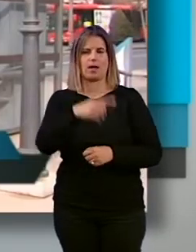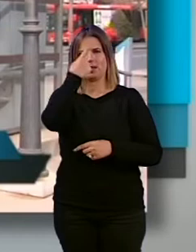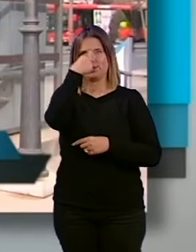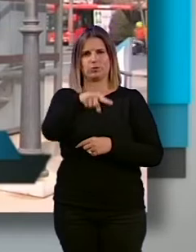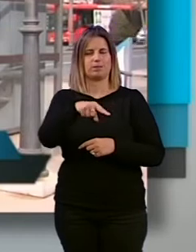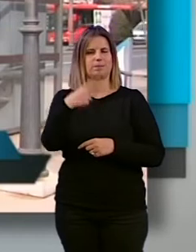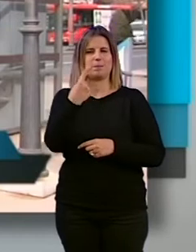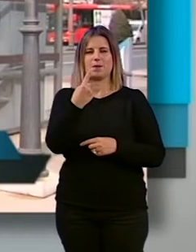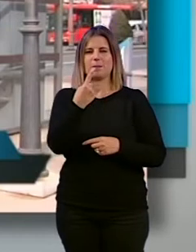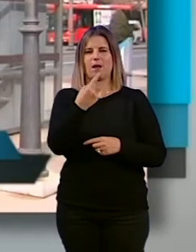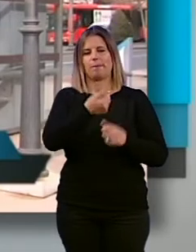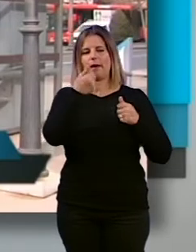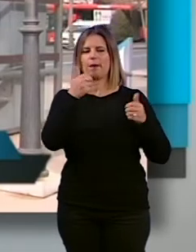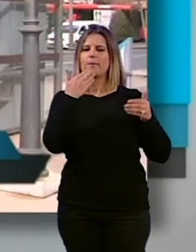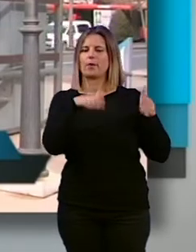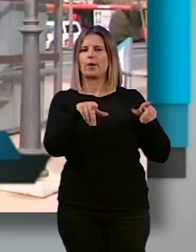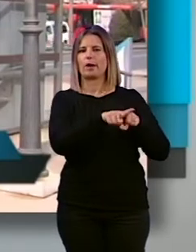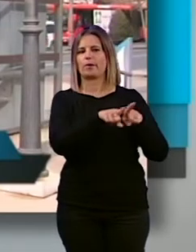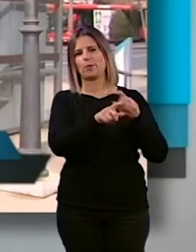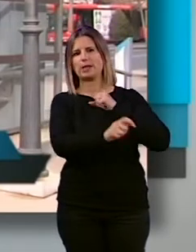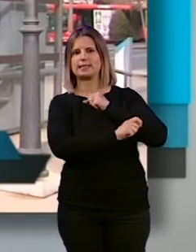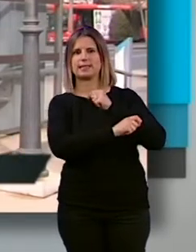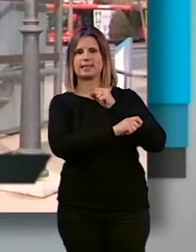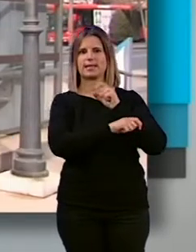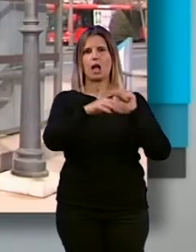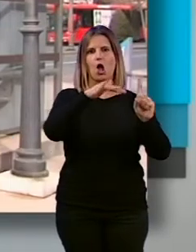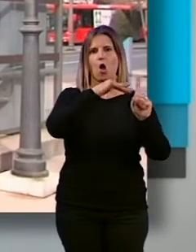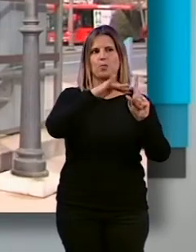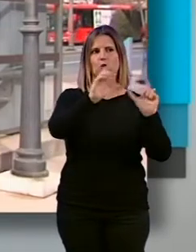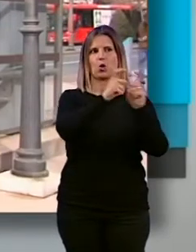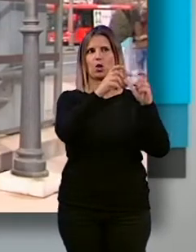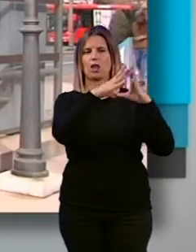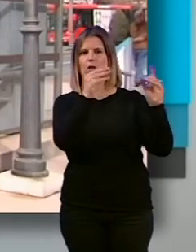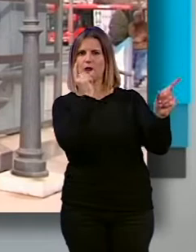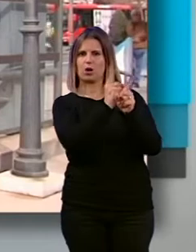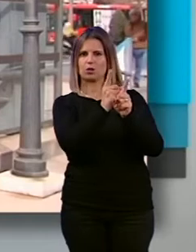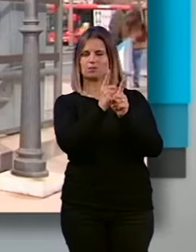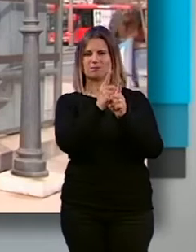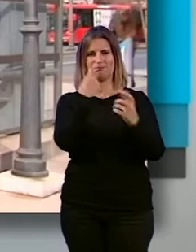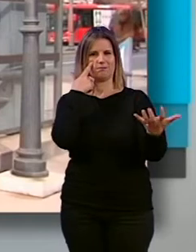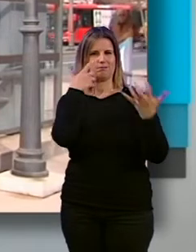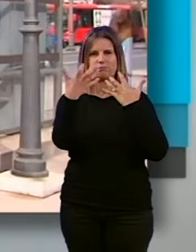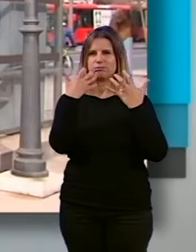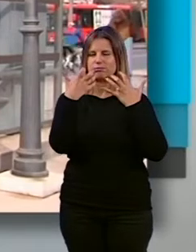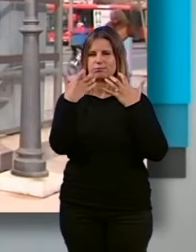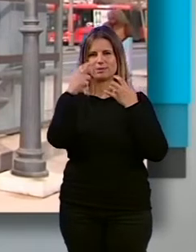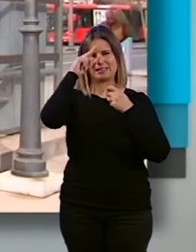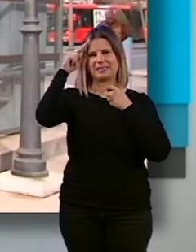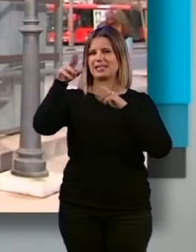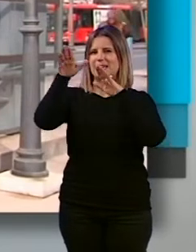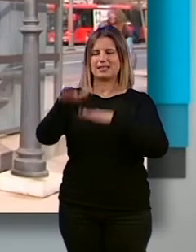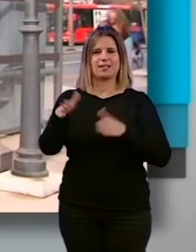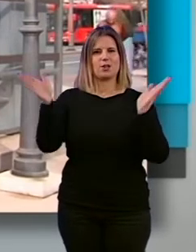momento más en una estrategia de oposición a la Junta de Andalucía y, desde luego, como una clara, clarísima deslealtad más